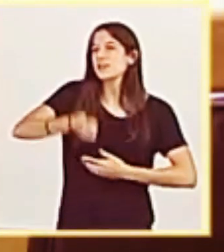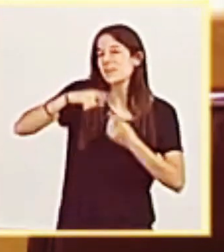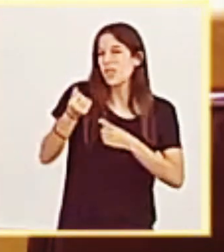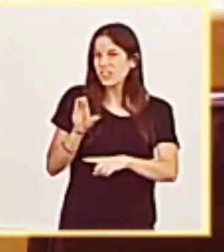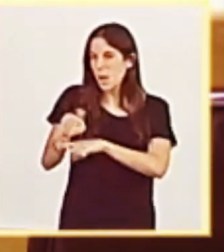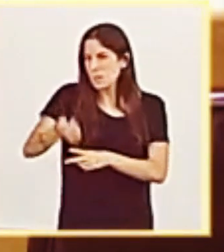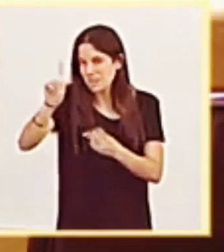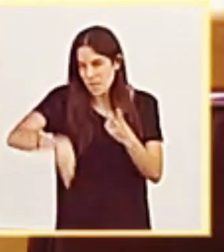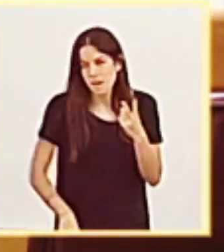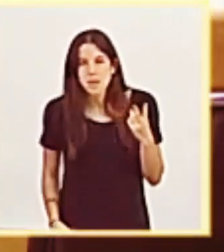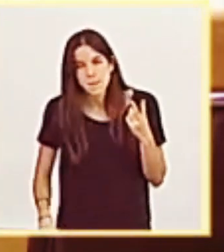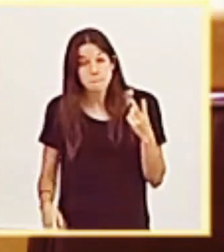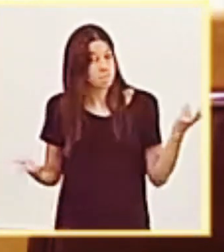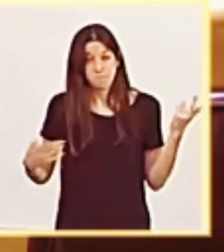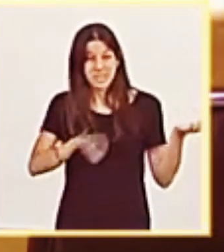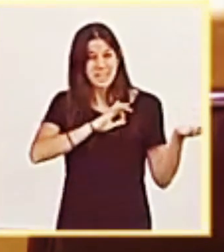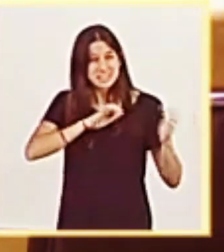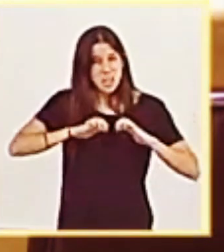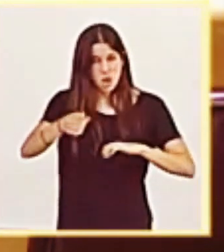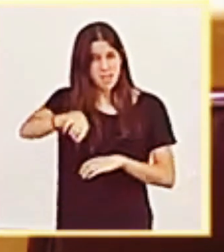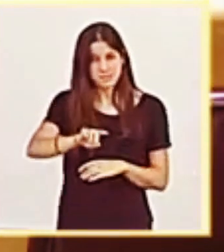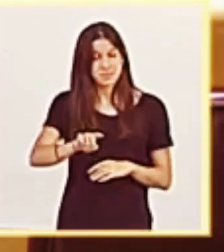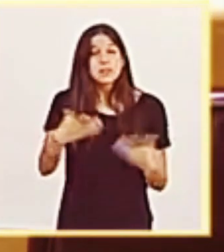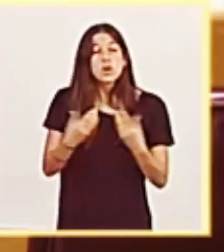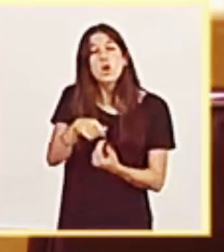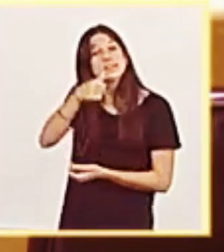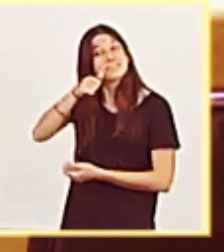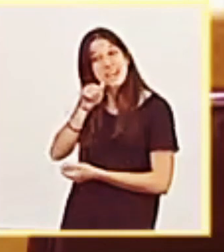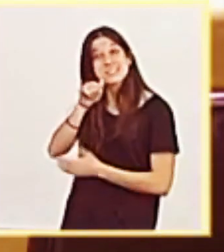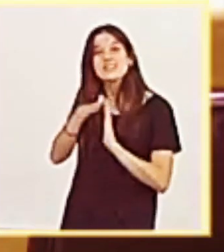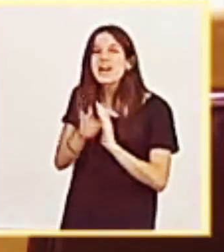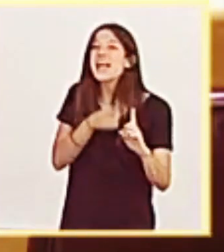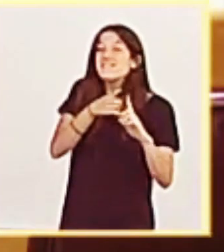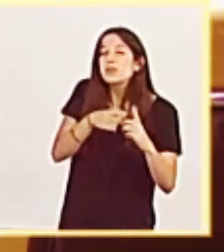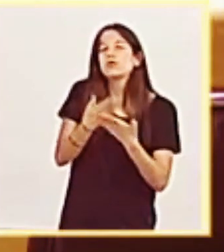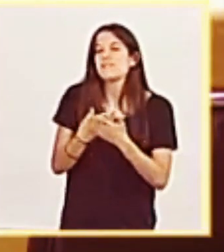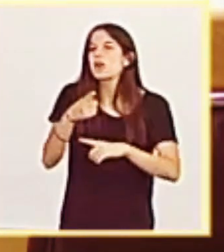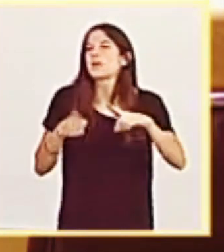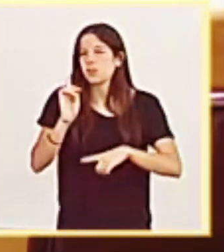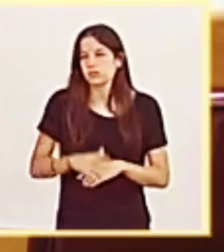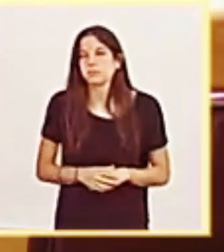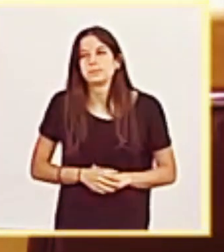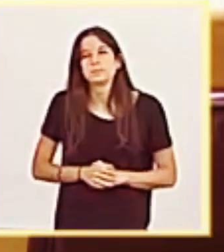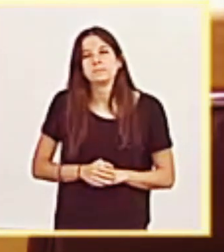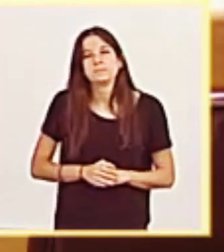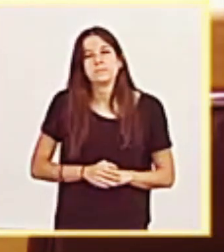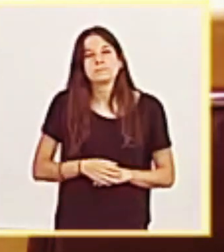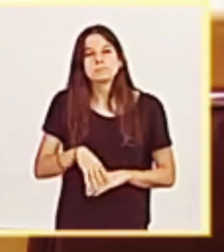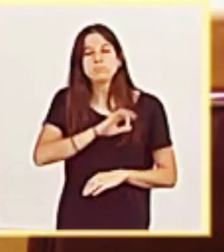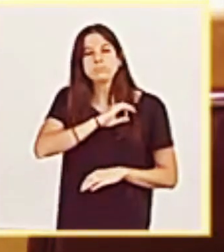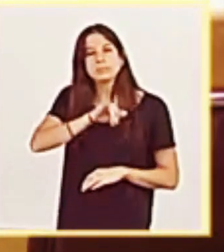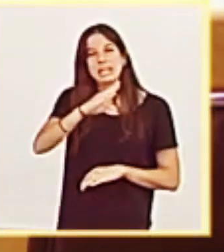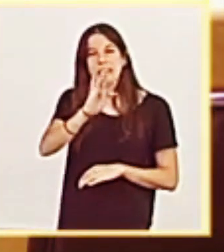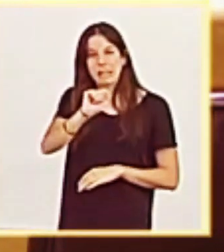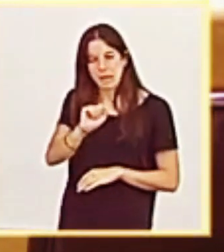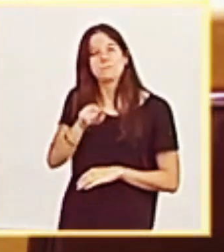dinero. Señorías, con el señor Sánchez, el fin justifica los medios. Señor Iceta, ¿está